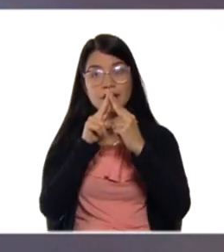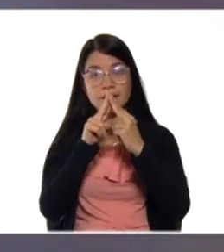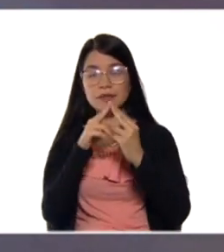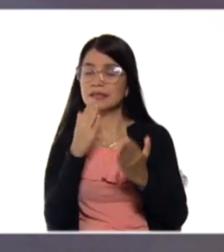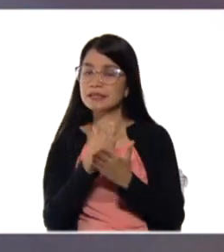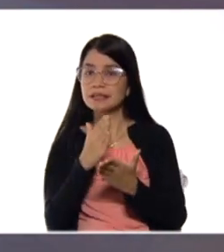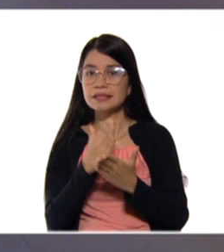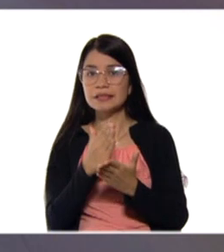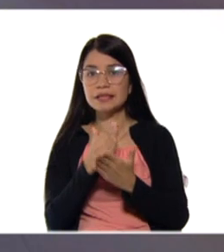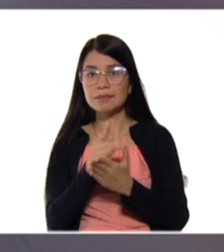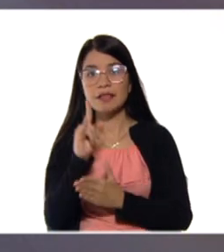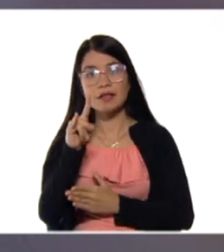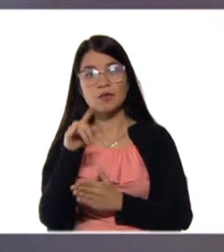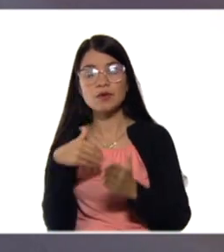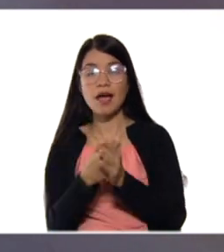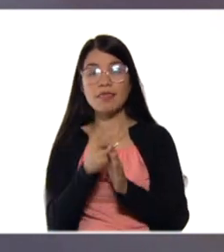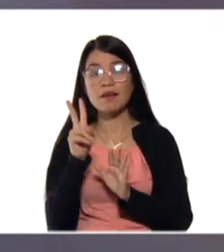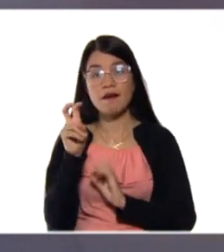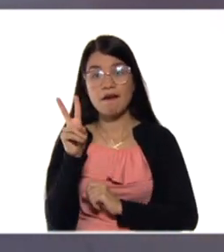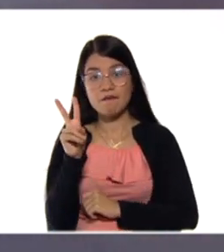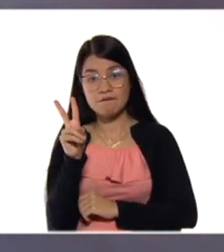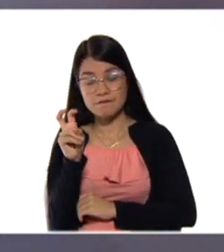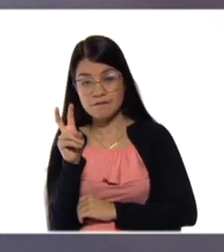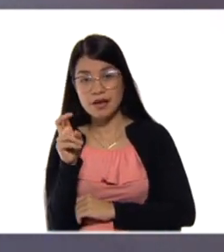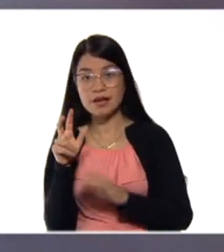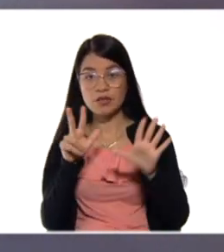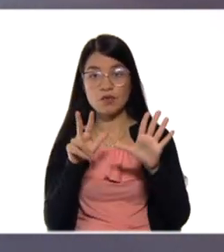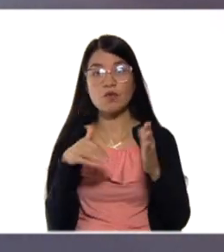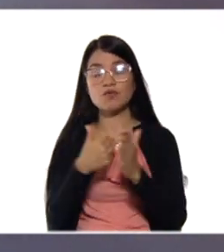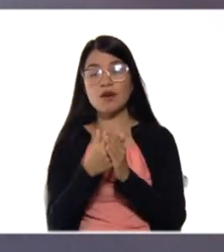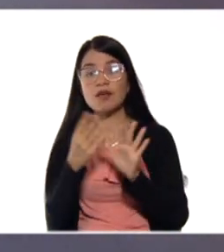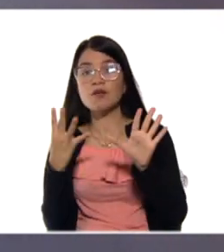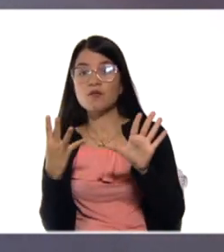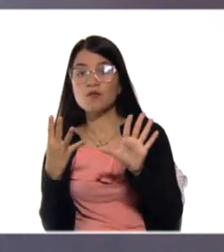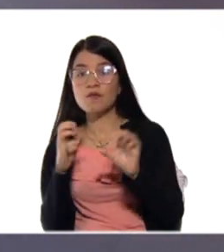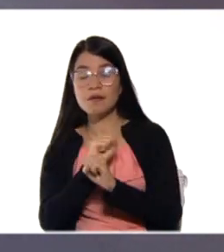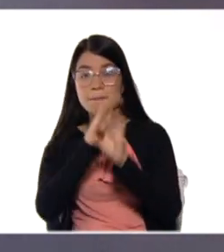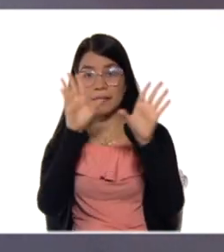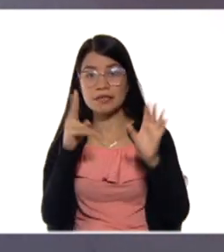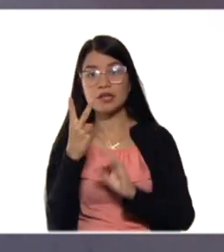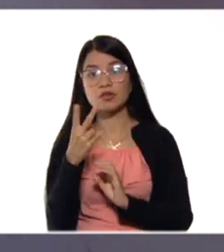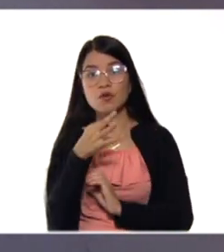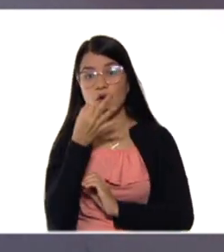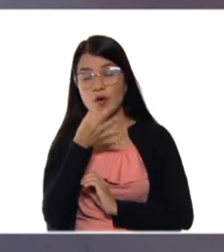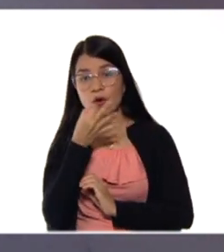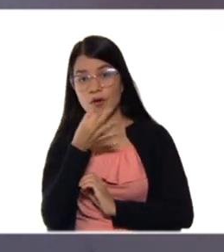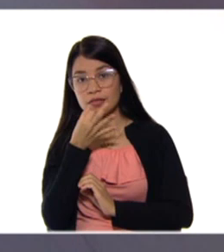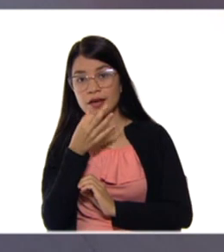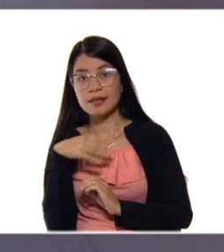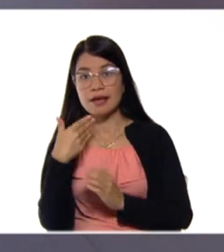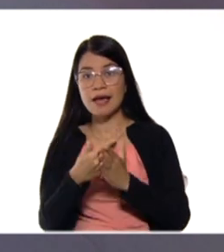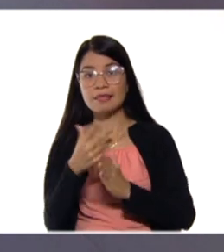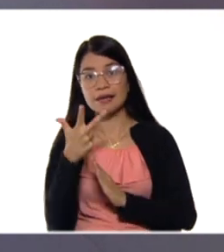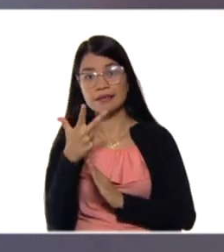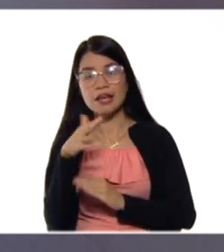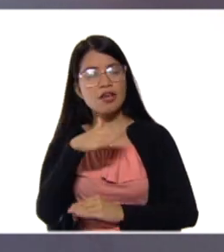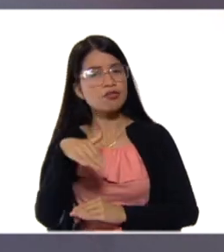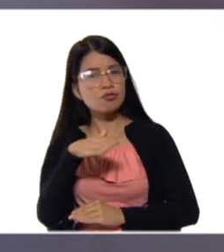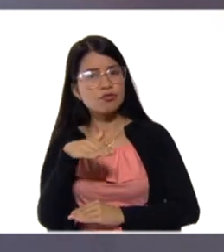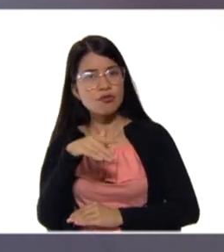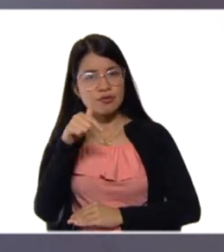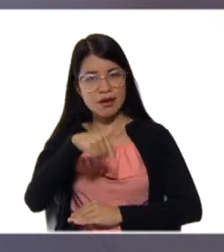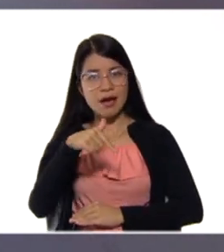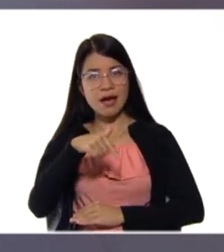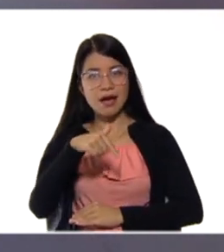siempre. De lunes a viernes, de 8 a 9 de la mañana y de 2 a 3 de la tarde. ¿En dónde?